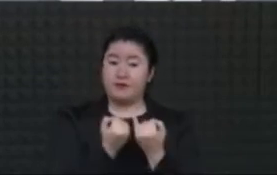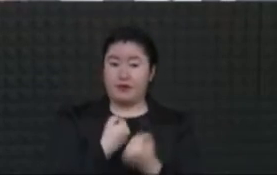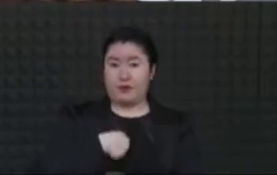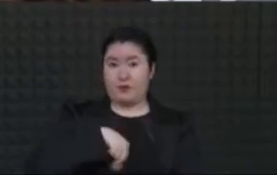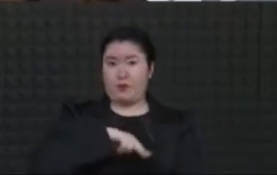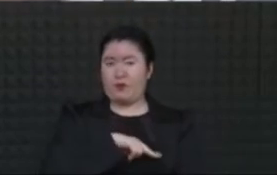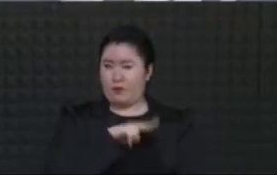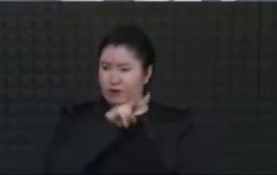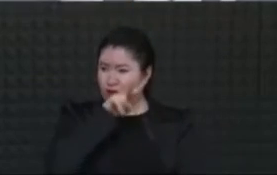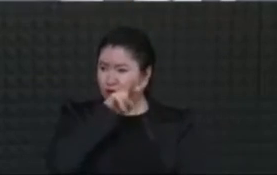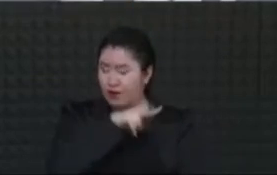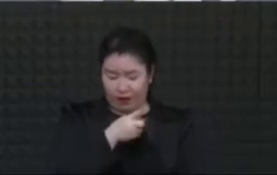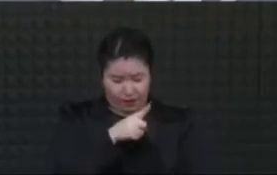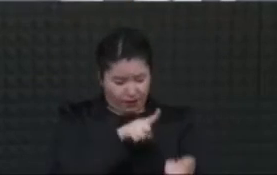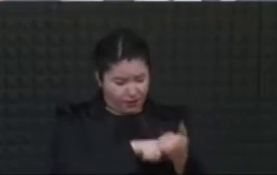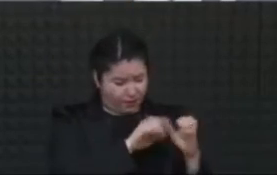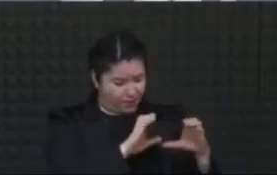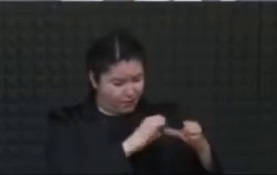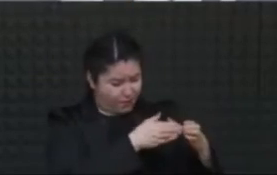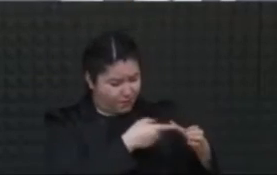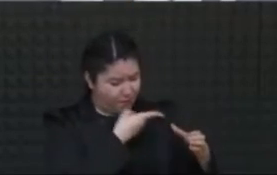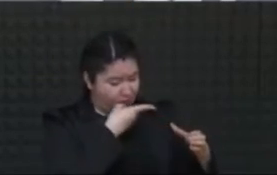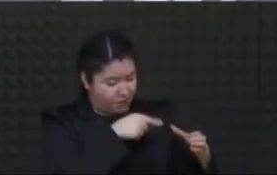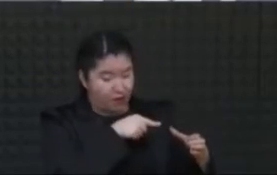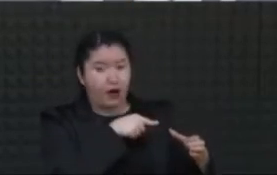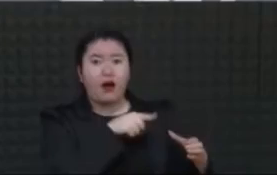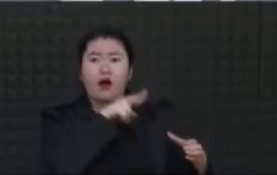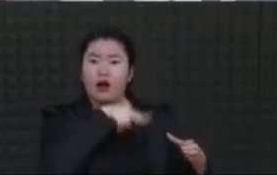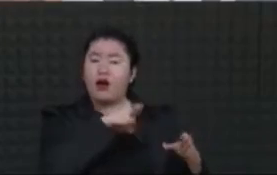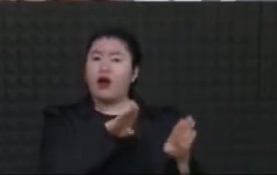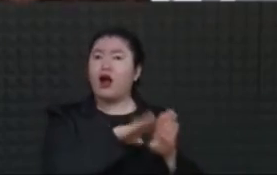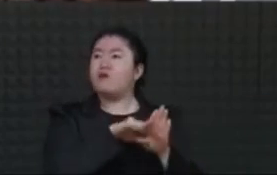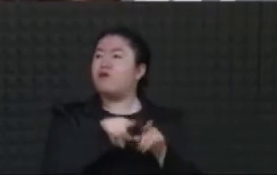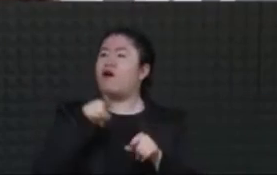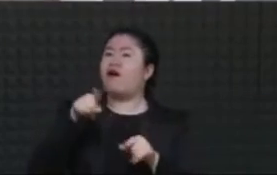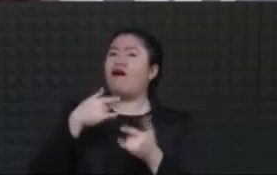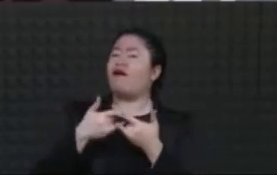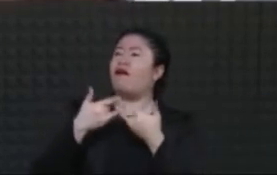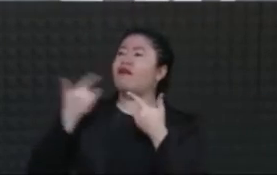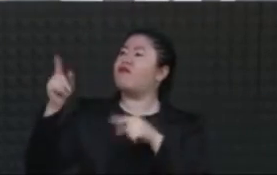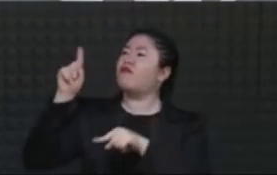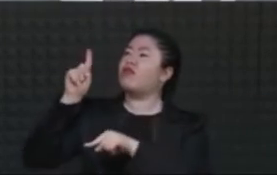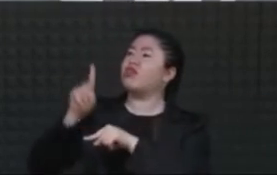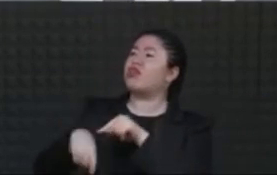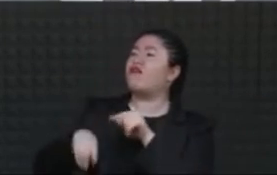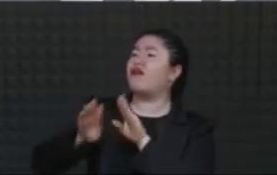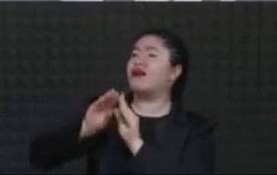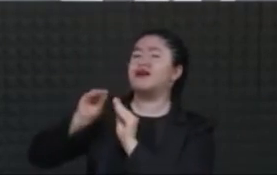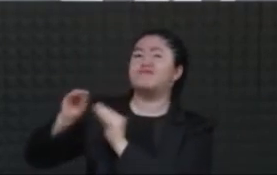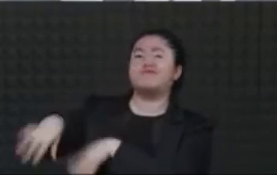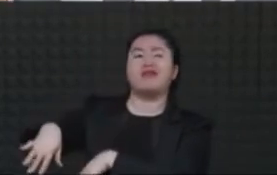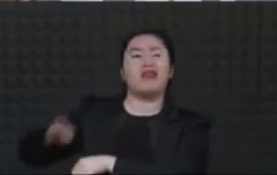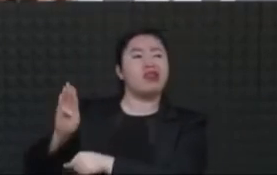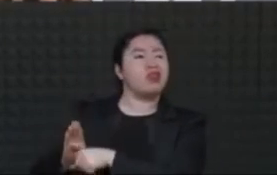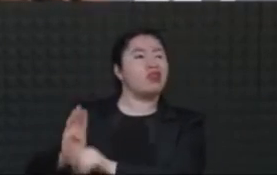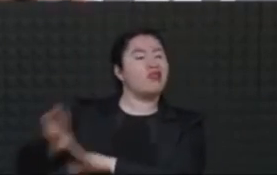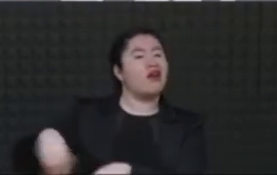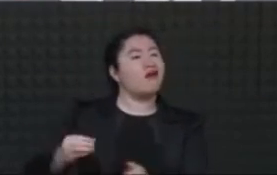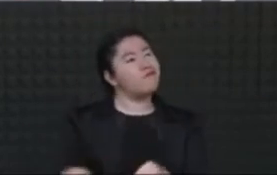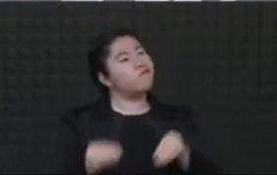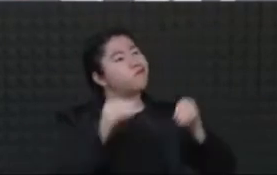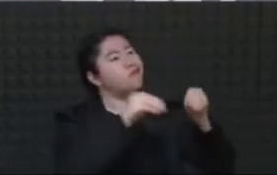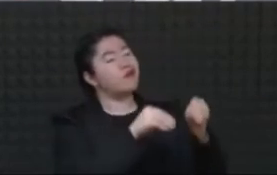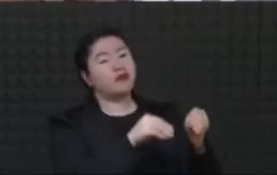de que entendieran que no se trata de quitar una parte de la historia por montar la otra, sino de